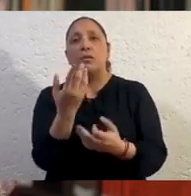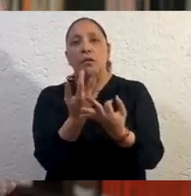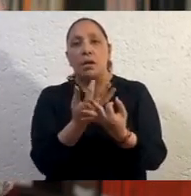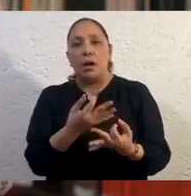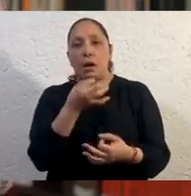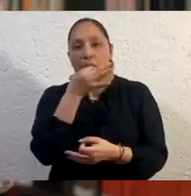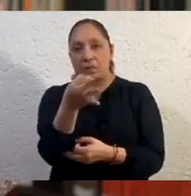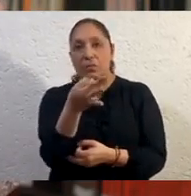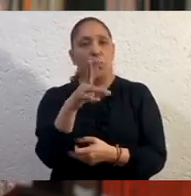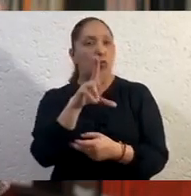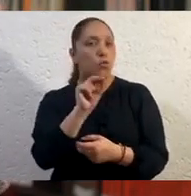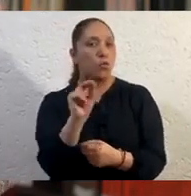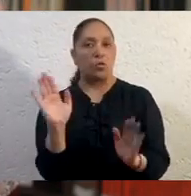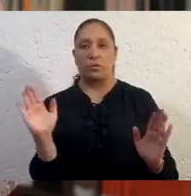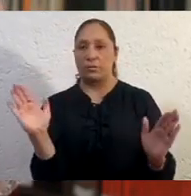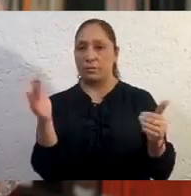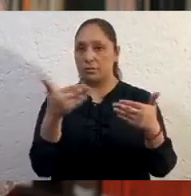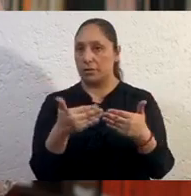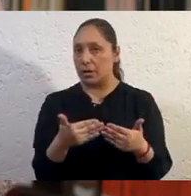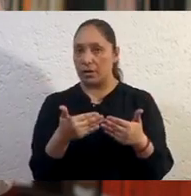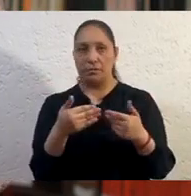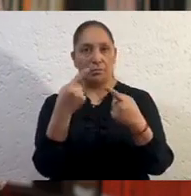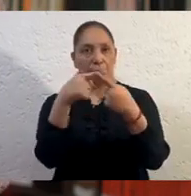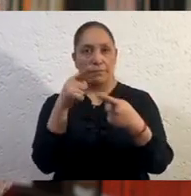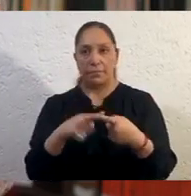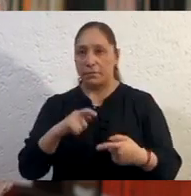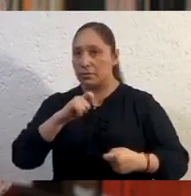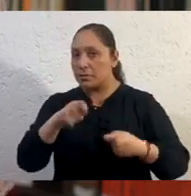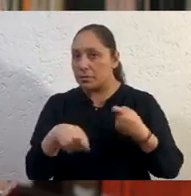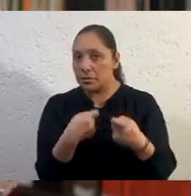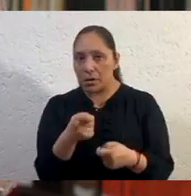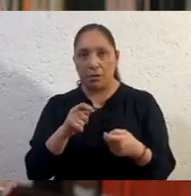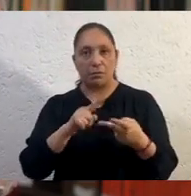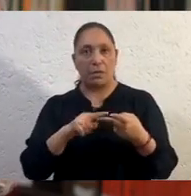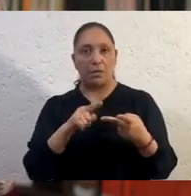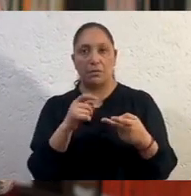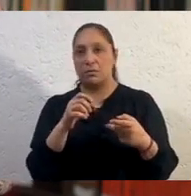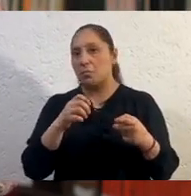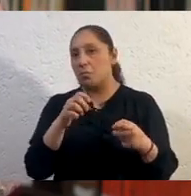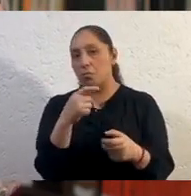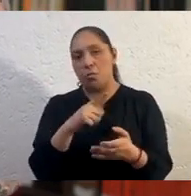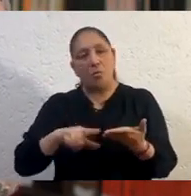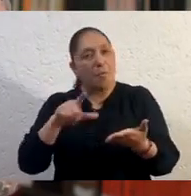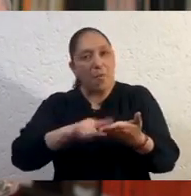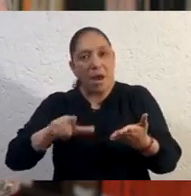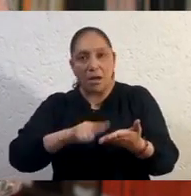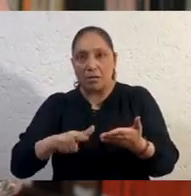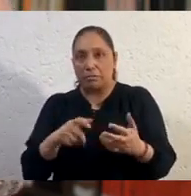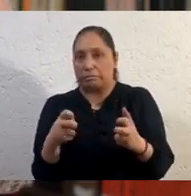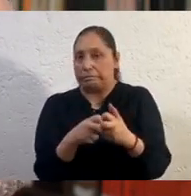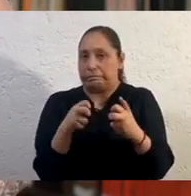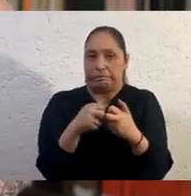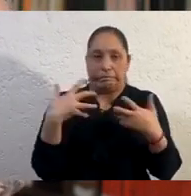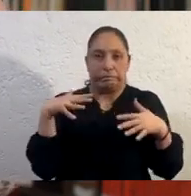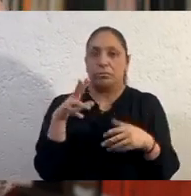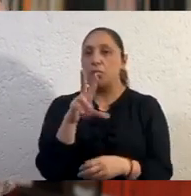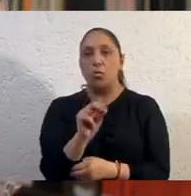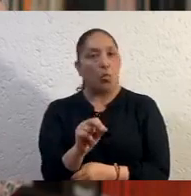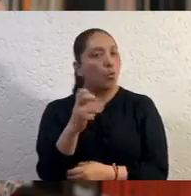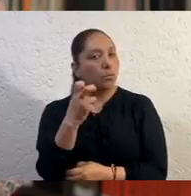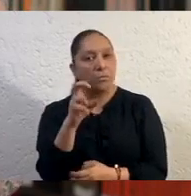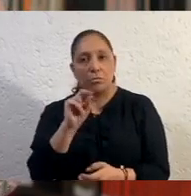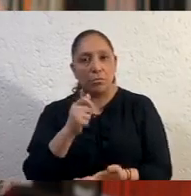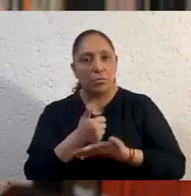a cerrar los centros comerciales ni mercados. No hagan compras de pánico. El pánico no ayuda. Lo que ayuda es la